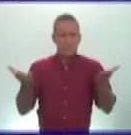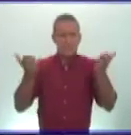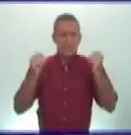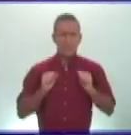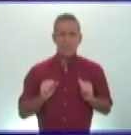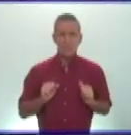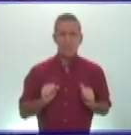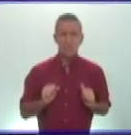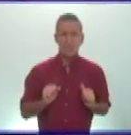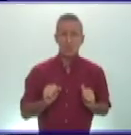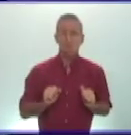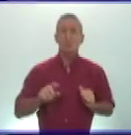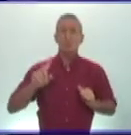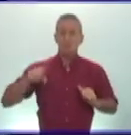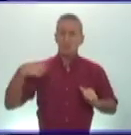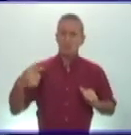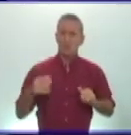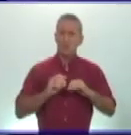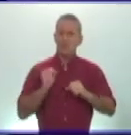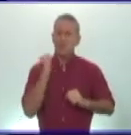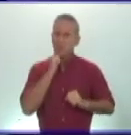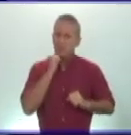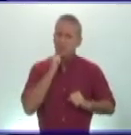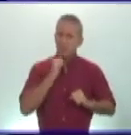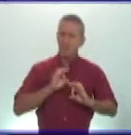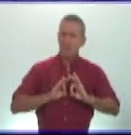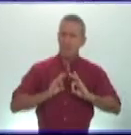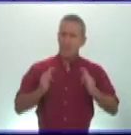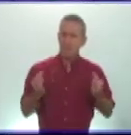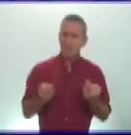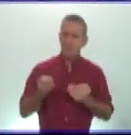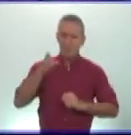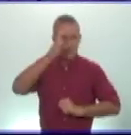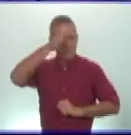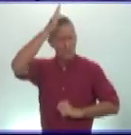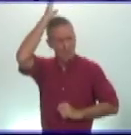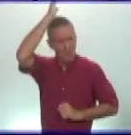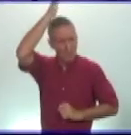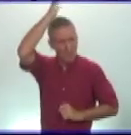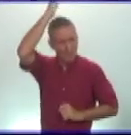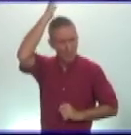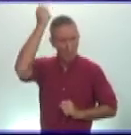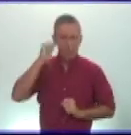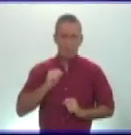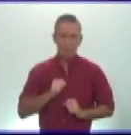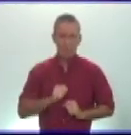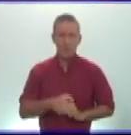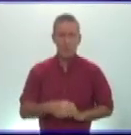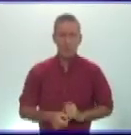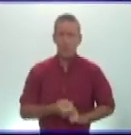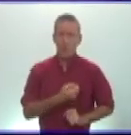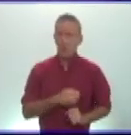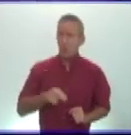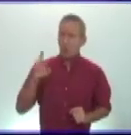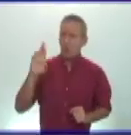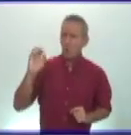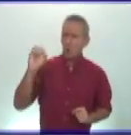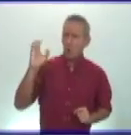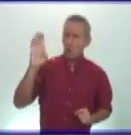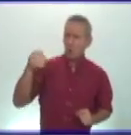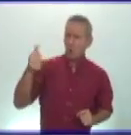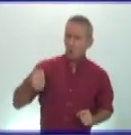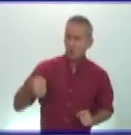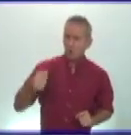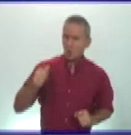con la dinastía de los antoninos emperadores con raíces hispanas bajo el gobierno de trajano roma alcanzó su máxima expansión territorial